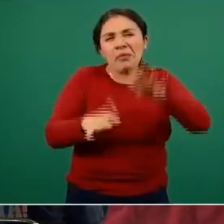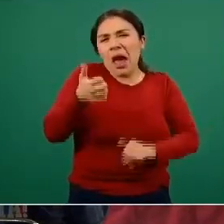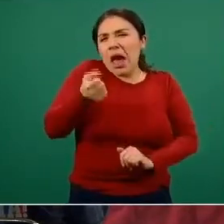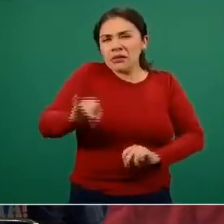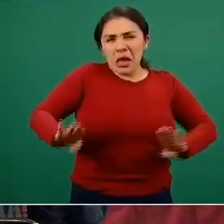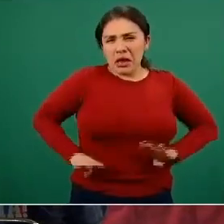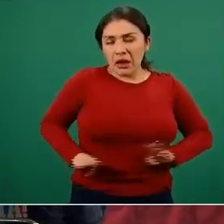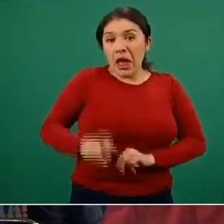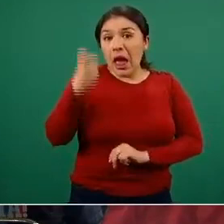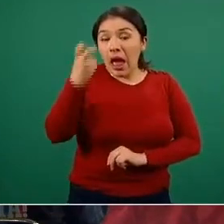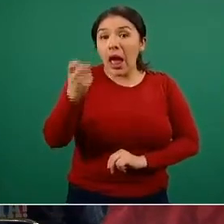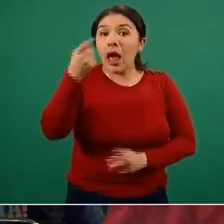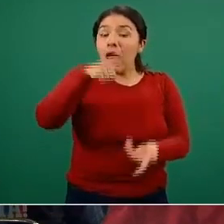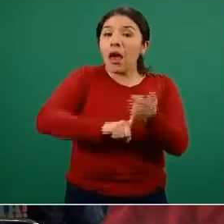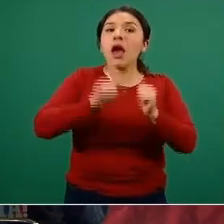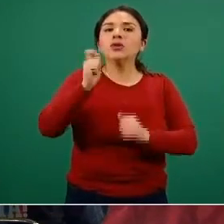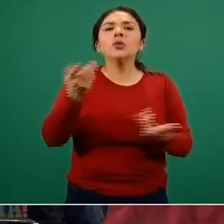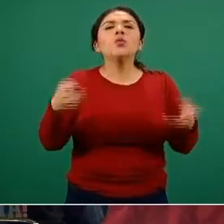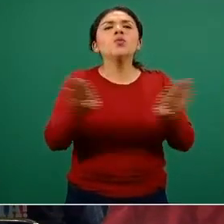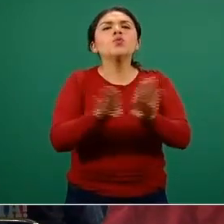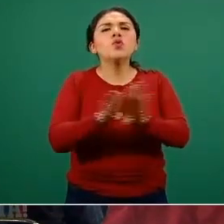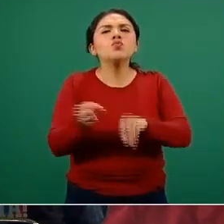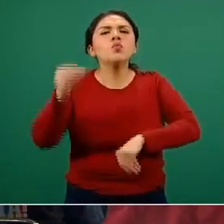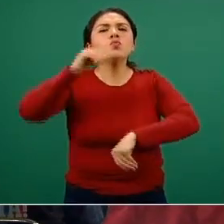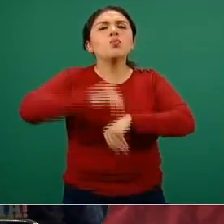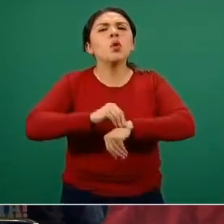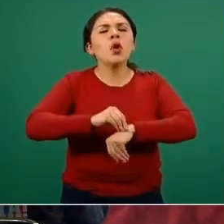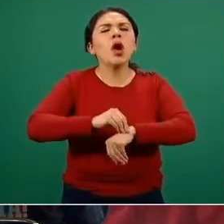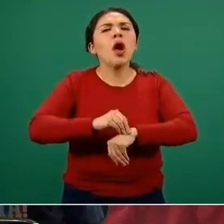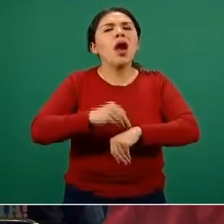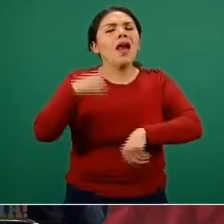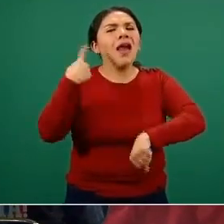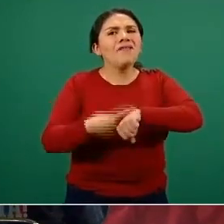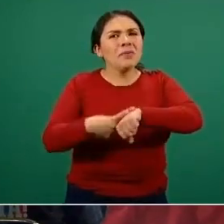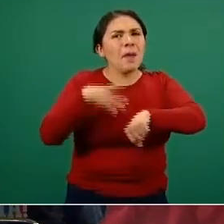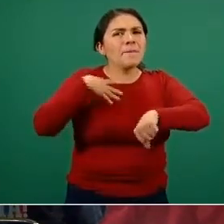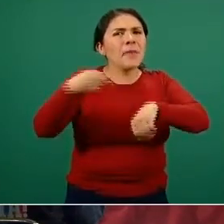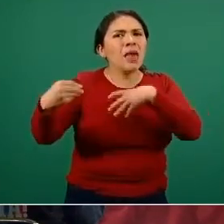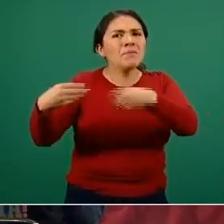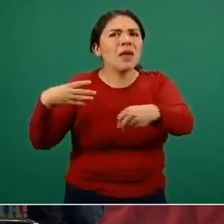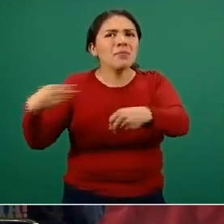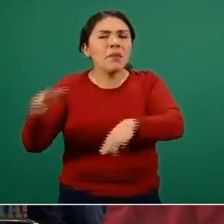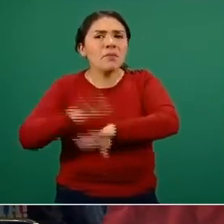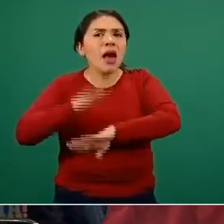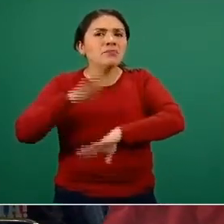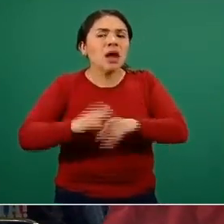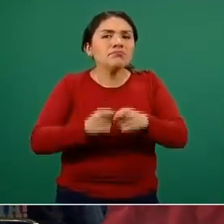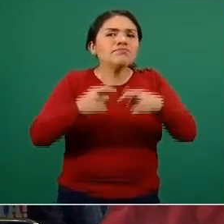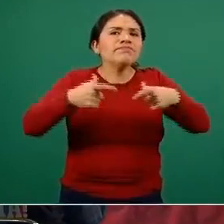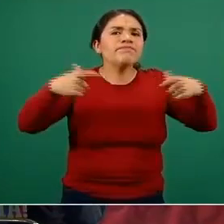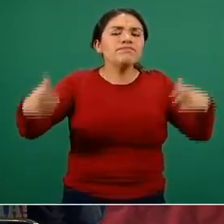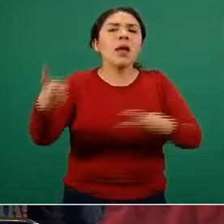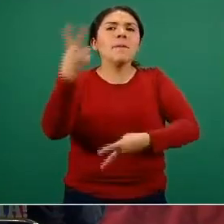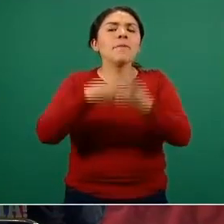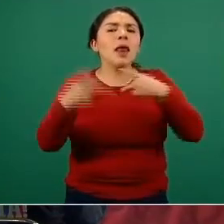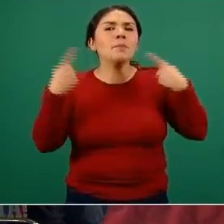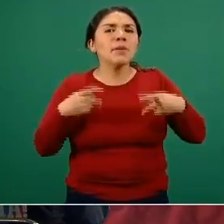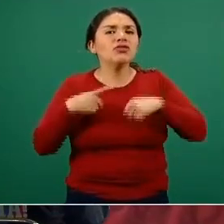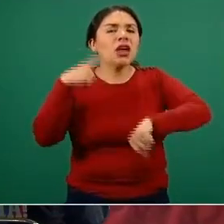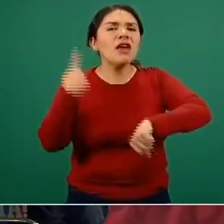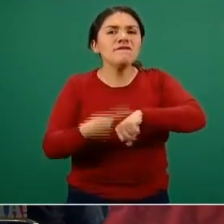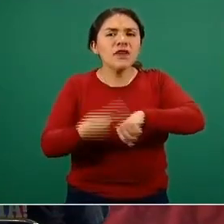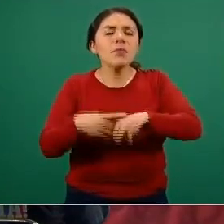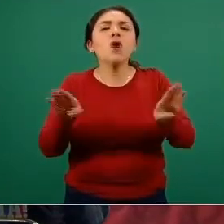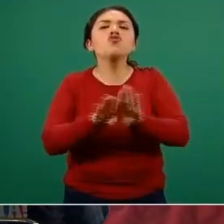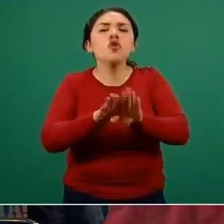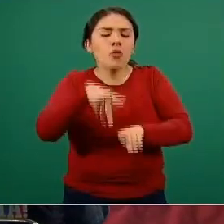representa cómo se está comportando los contagios, la generación lógicamente de personas enfermas en